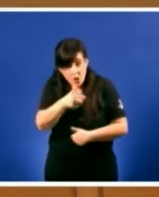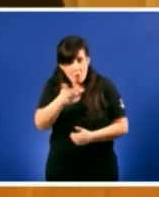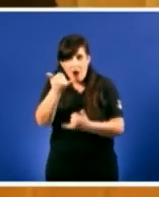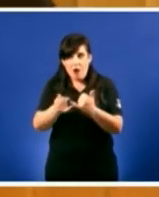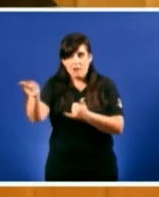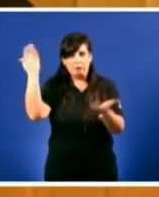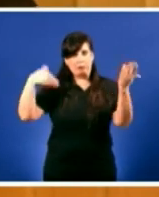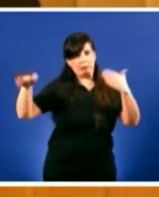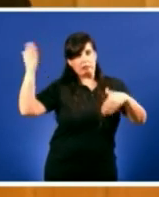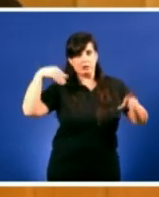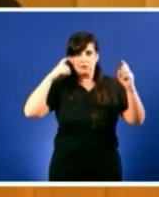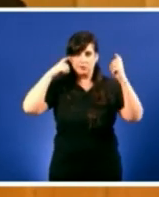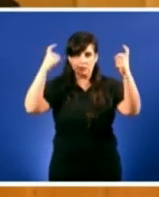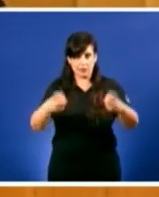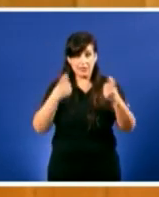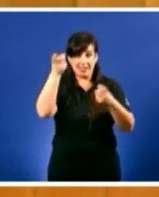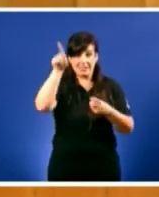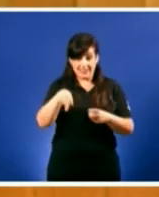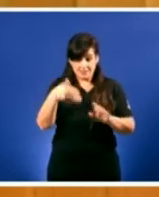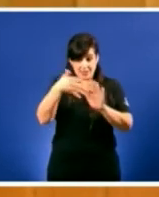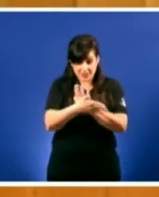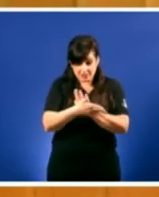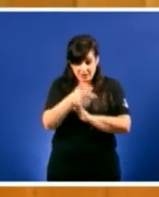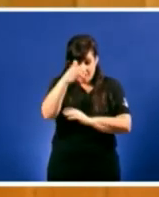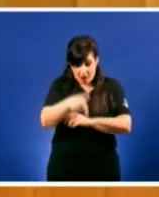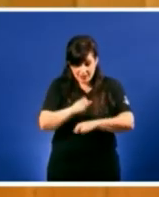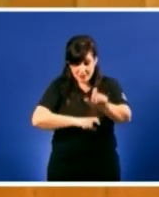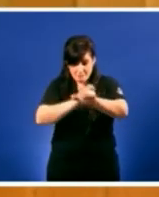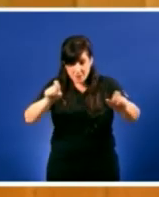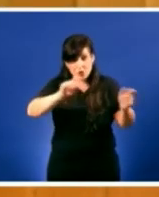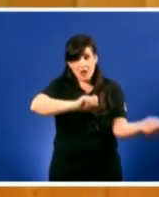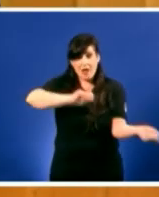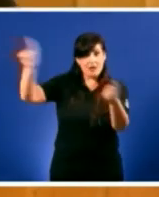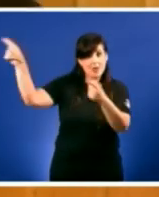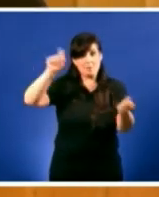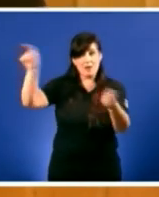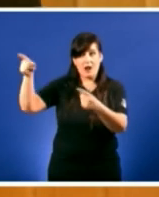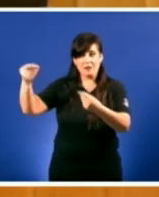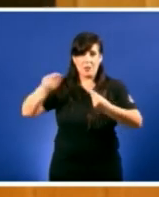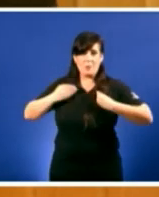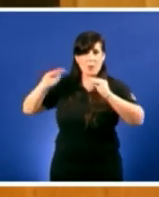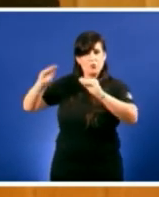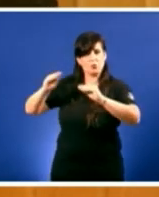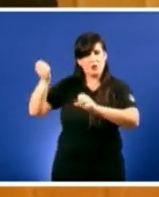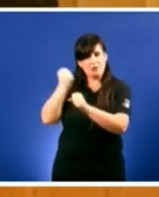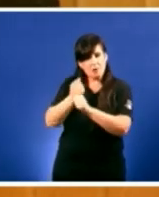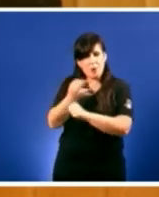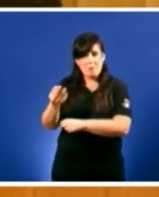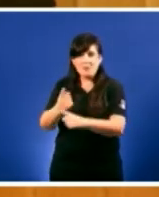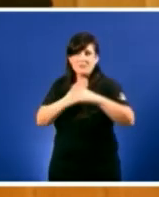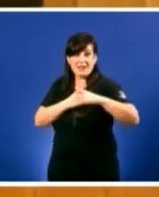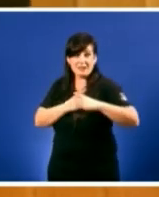a vida de traballo e sacrificio dos nosos emigrantes intenta escaquearse